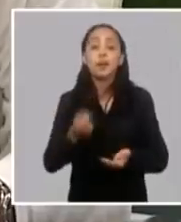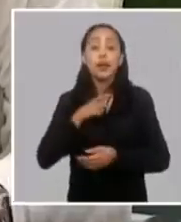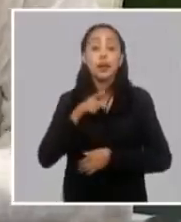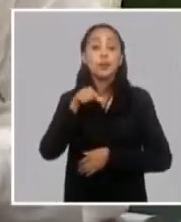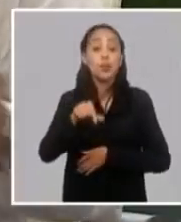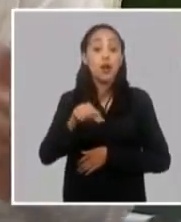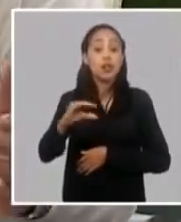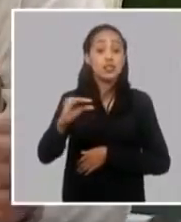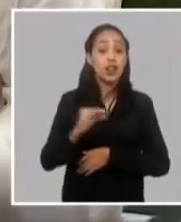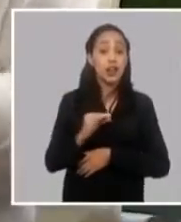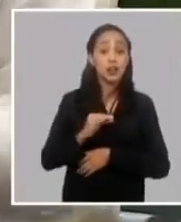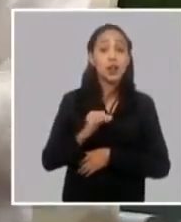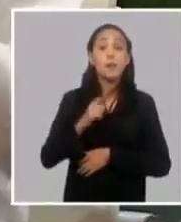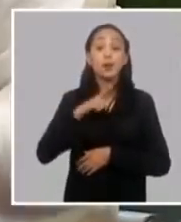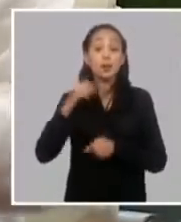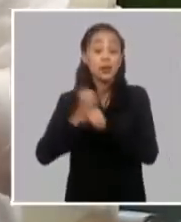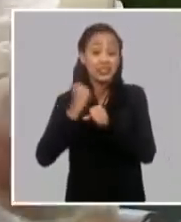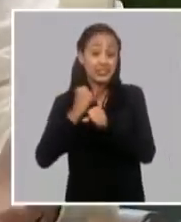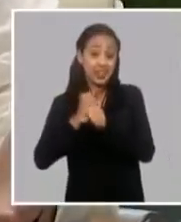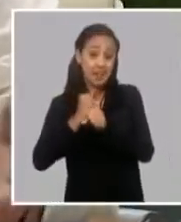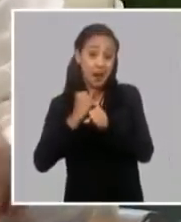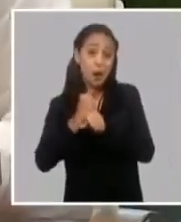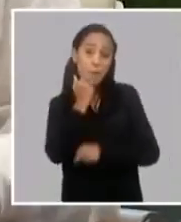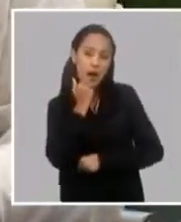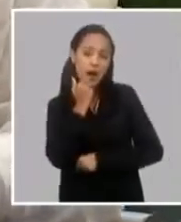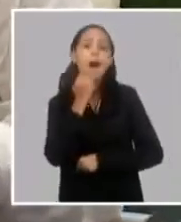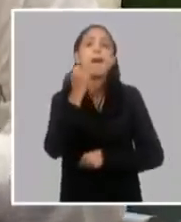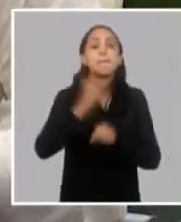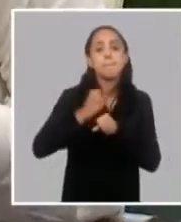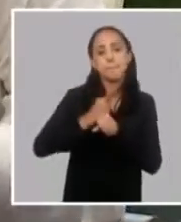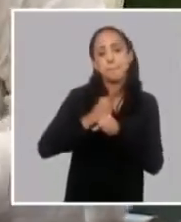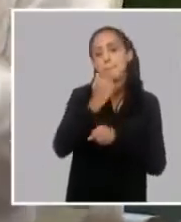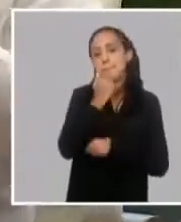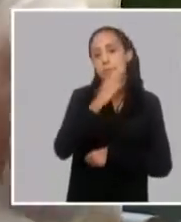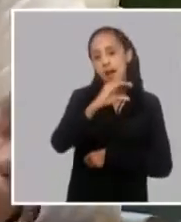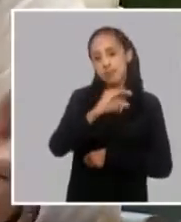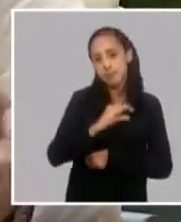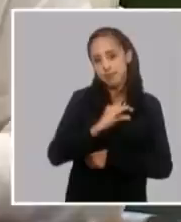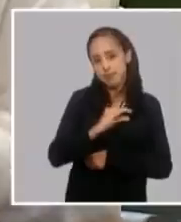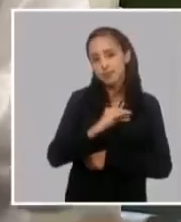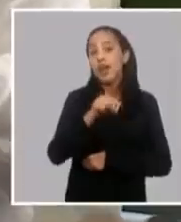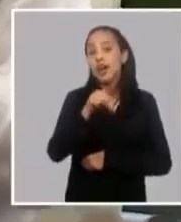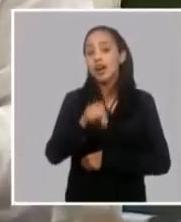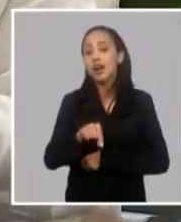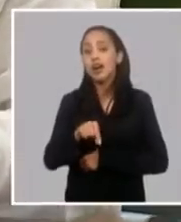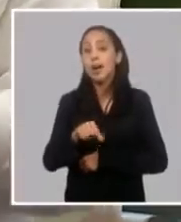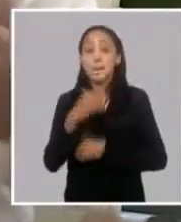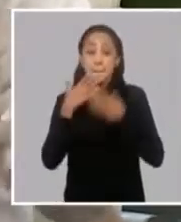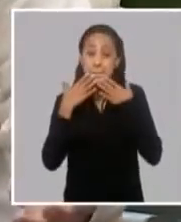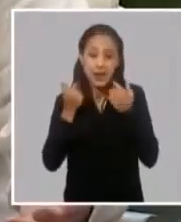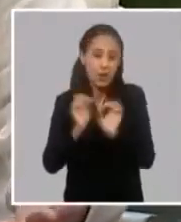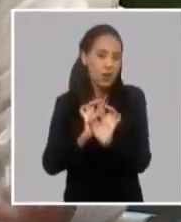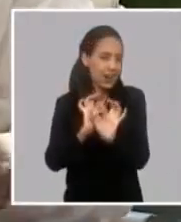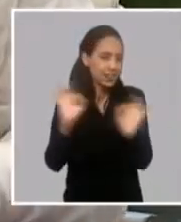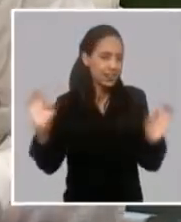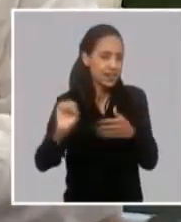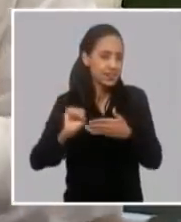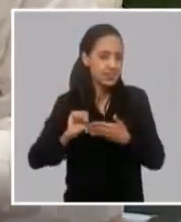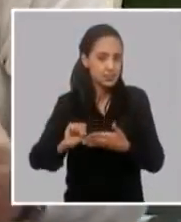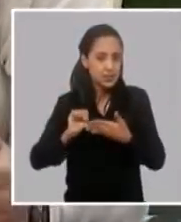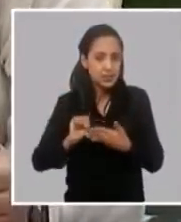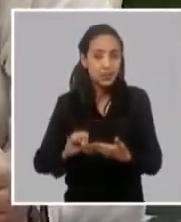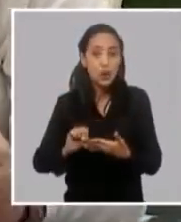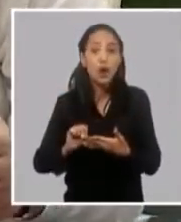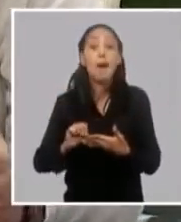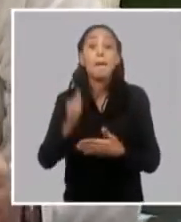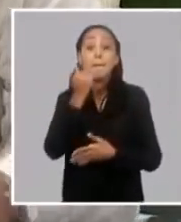mismo principio de que se gana más mientras más riqueza se genera mientras más eficiente se es mientras más se aporta al estado o